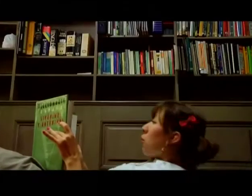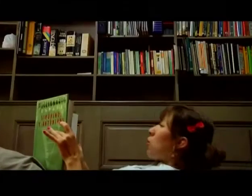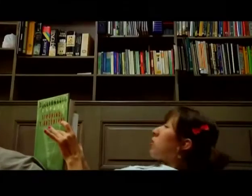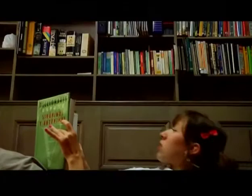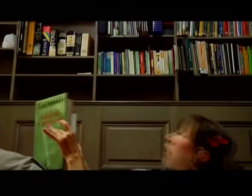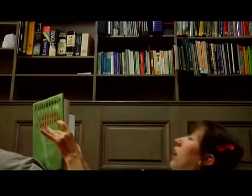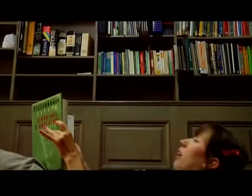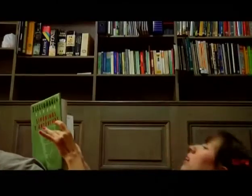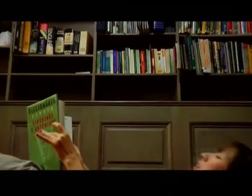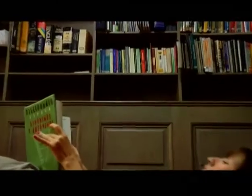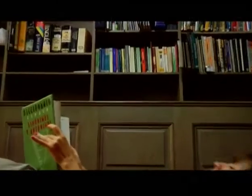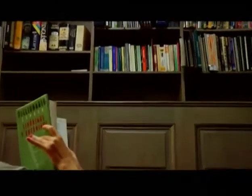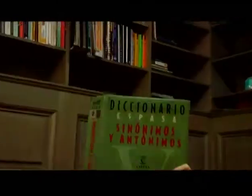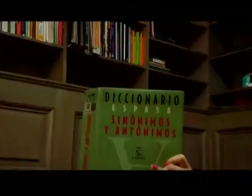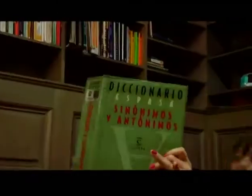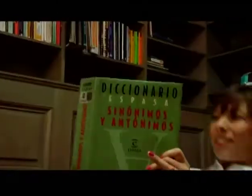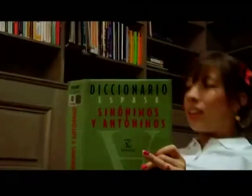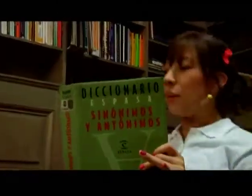Impulsar,